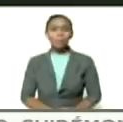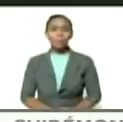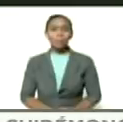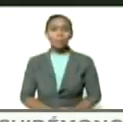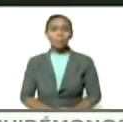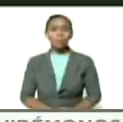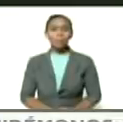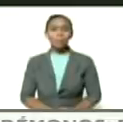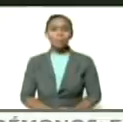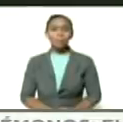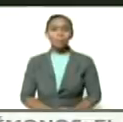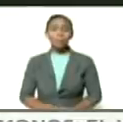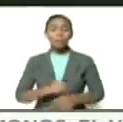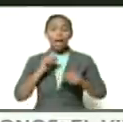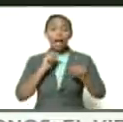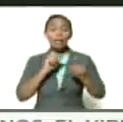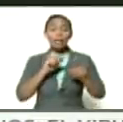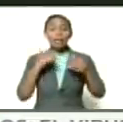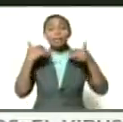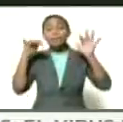así fue